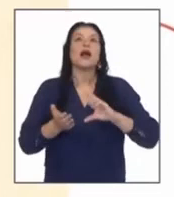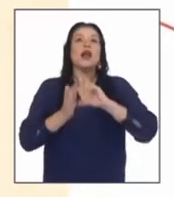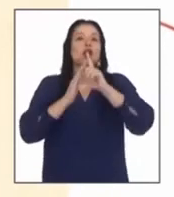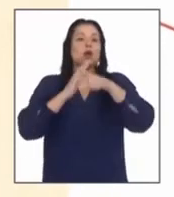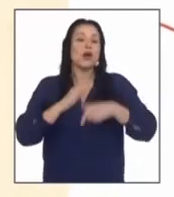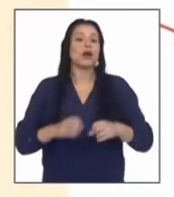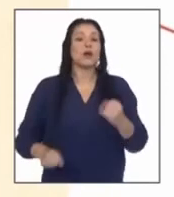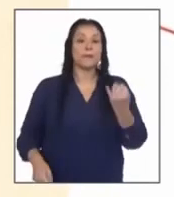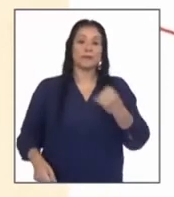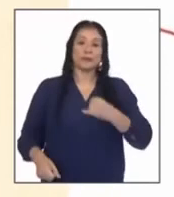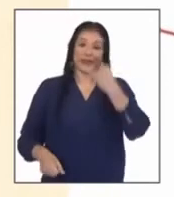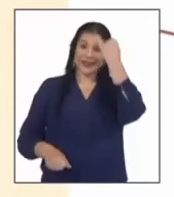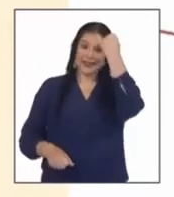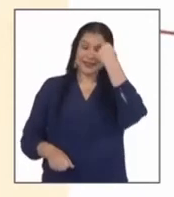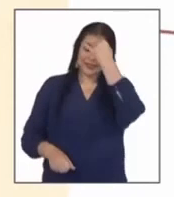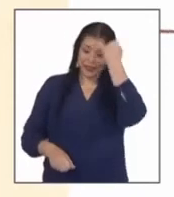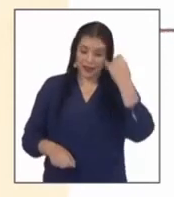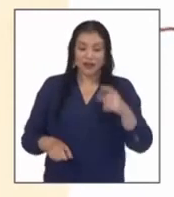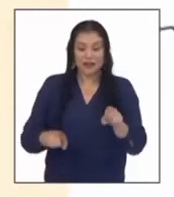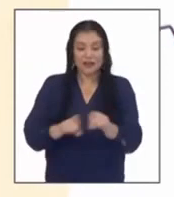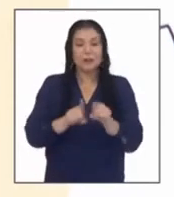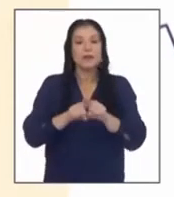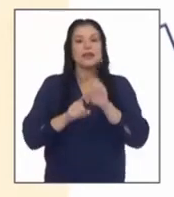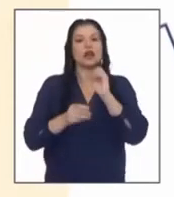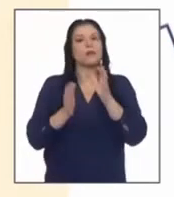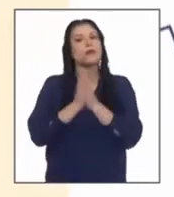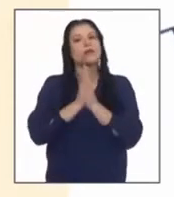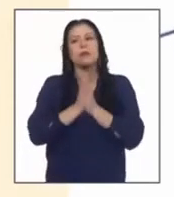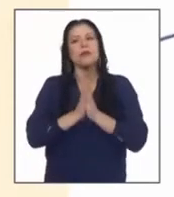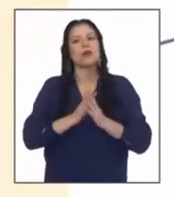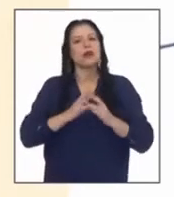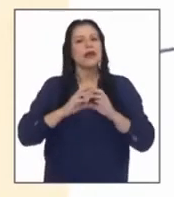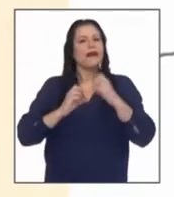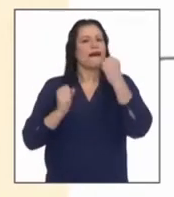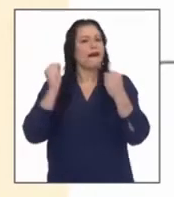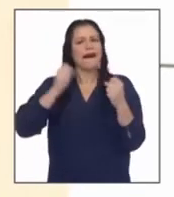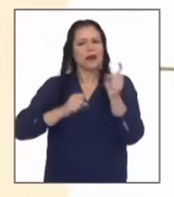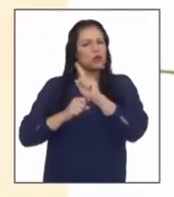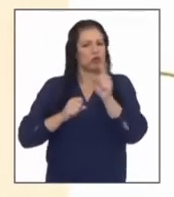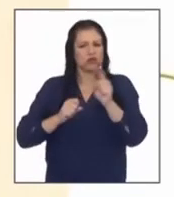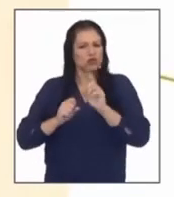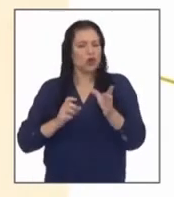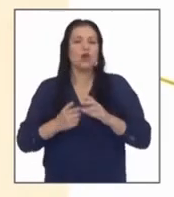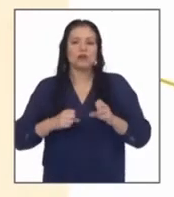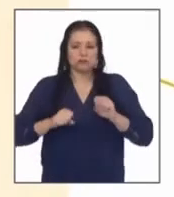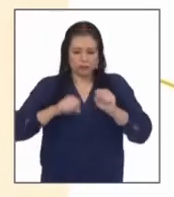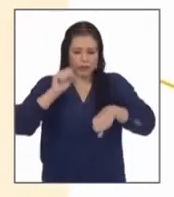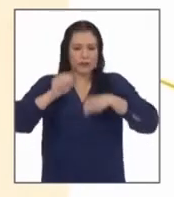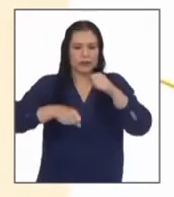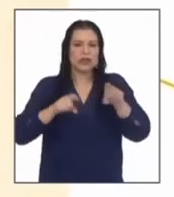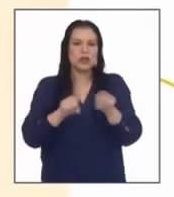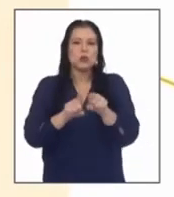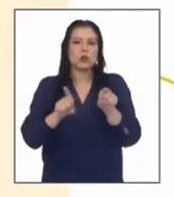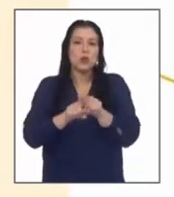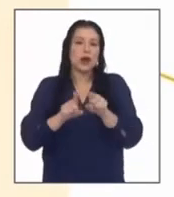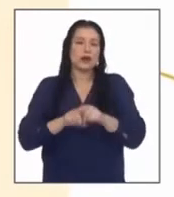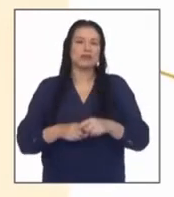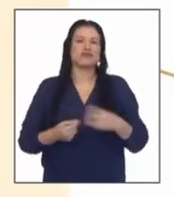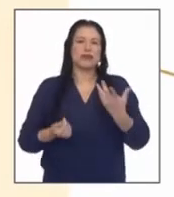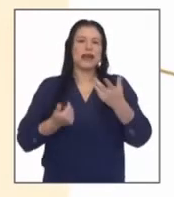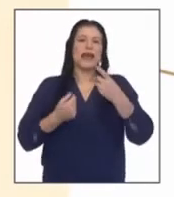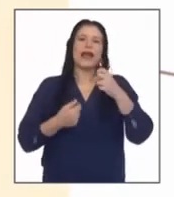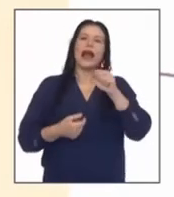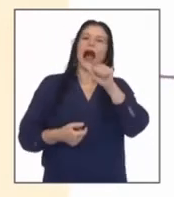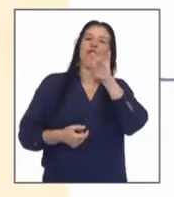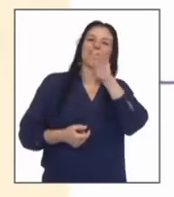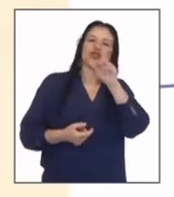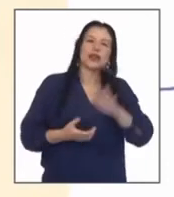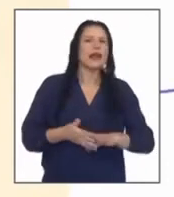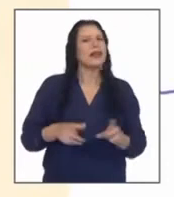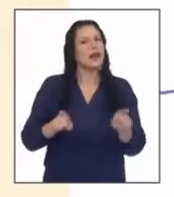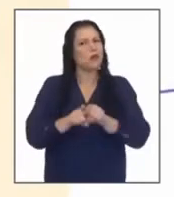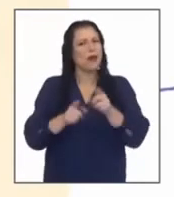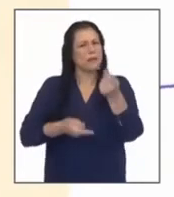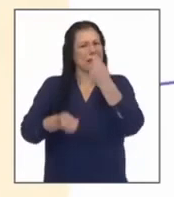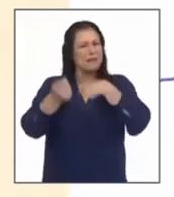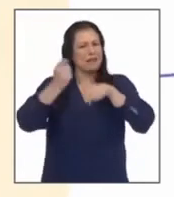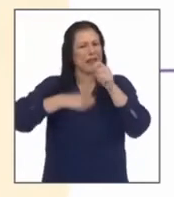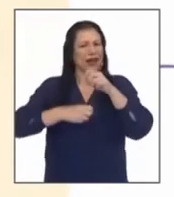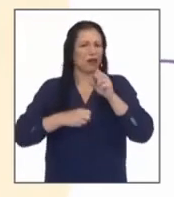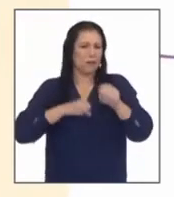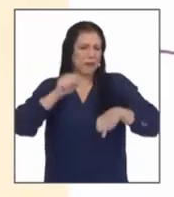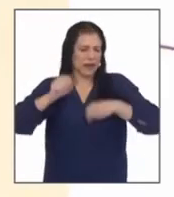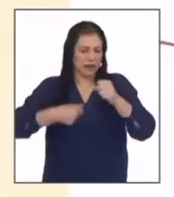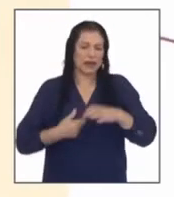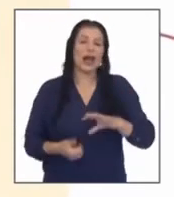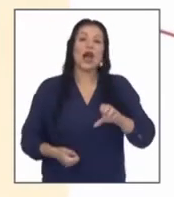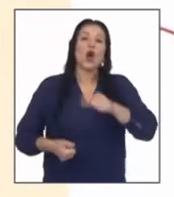pidió a sus ciudadanos comenzar a pedalear para no contagiarse en australia se disparó la venta de bicicletas bélgica y